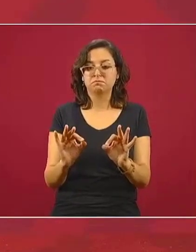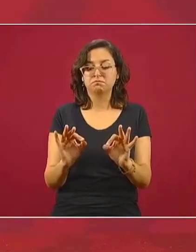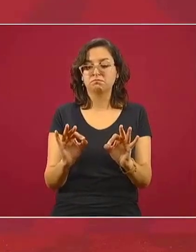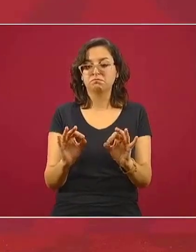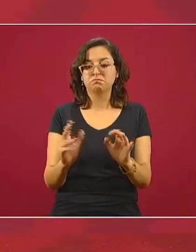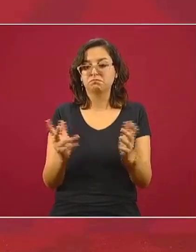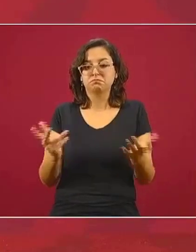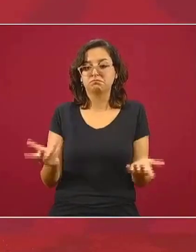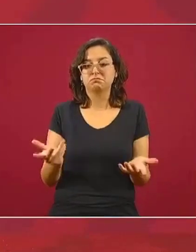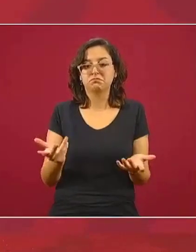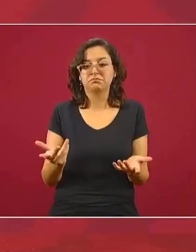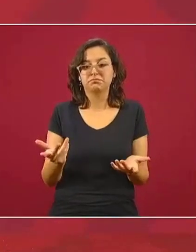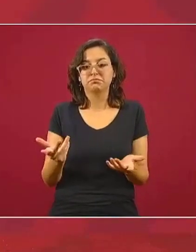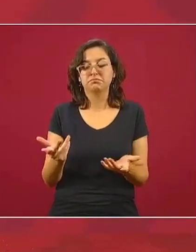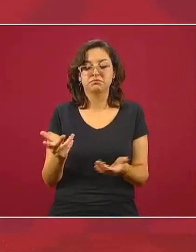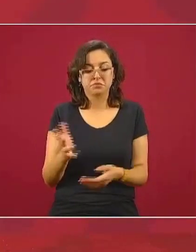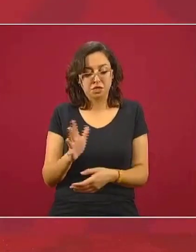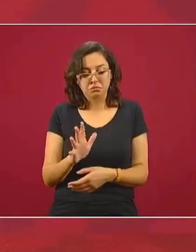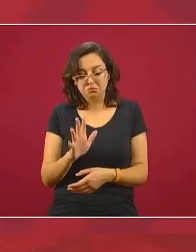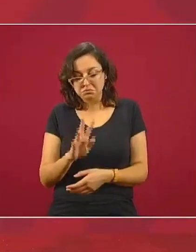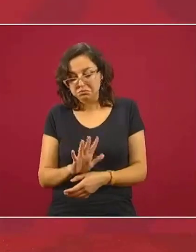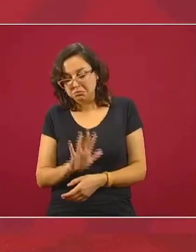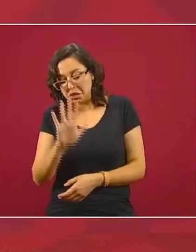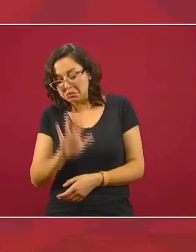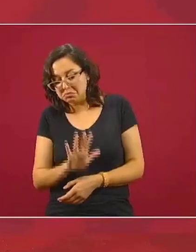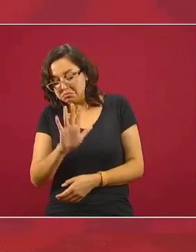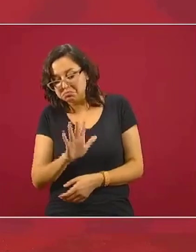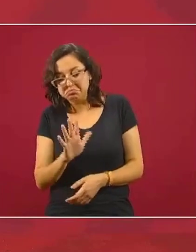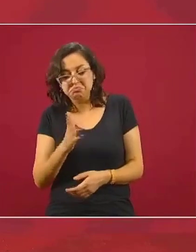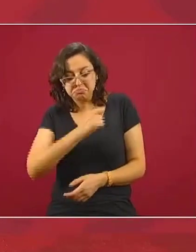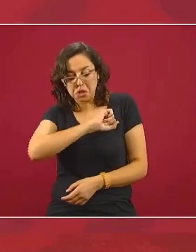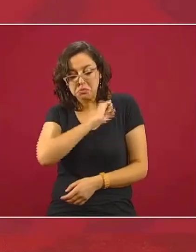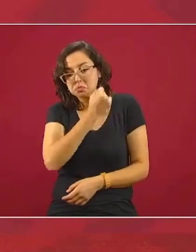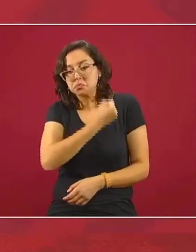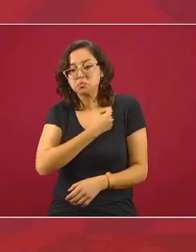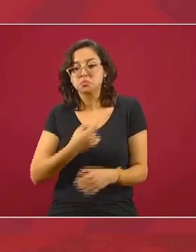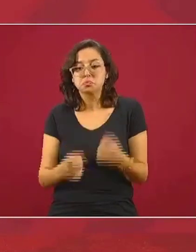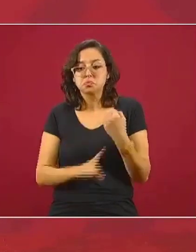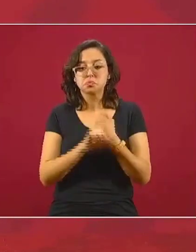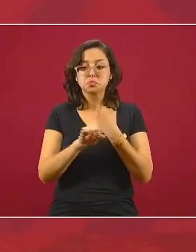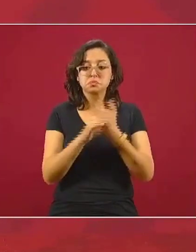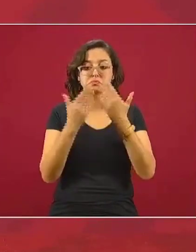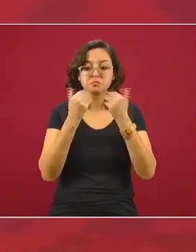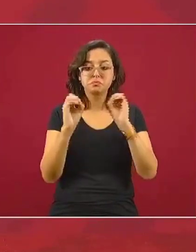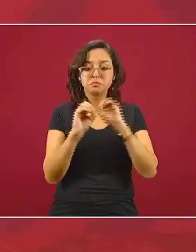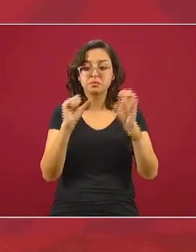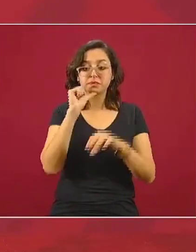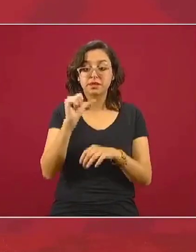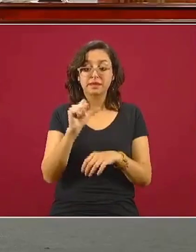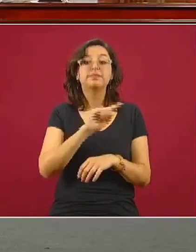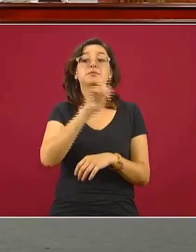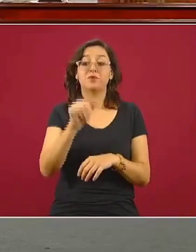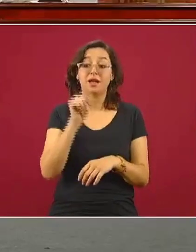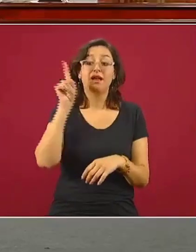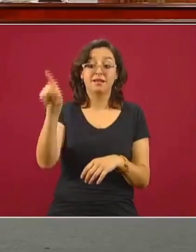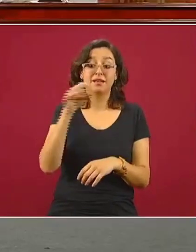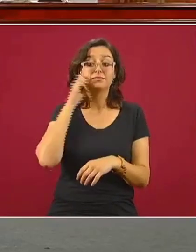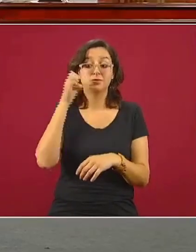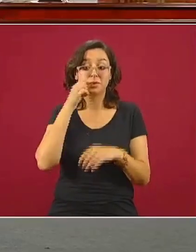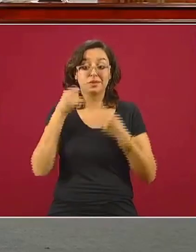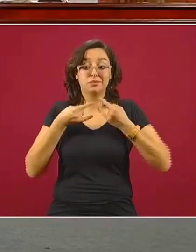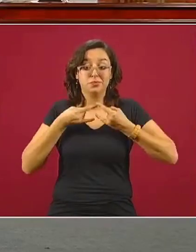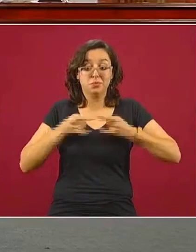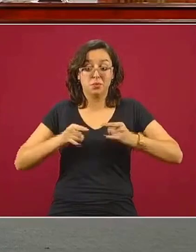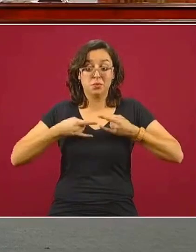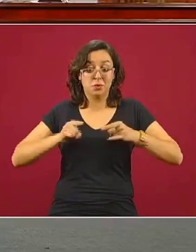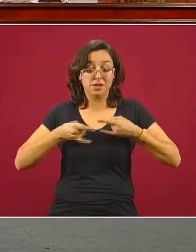aparentemente porque tampoco son expertos aparentemente no tienen ningún problema el segundo filtro va a ser la entrada a la escuela en